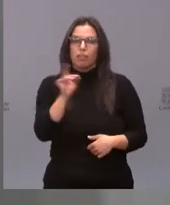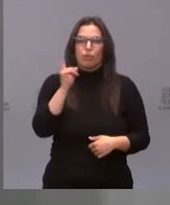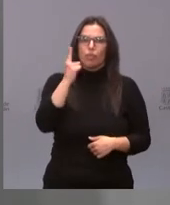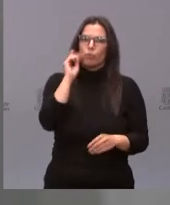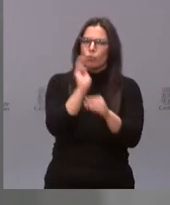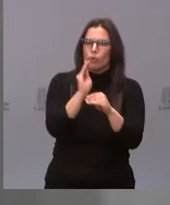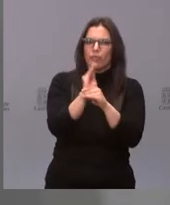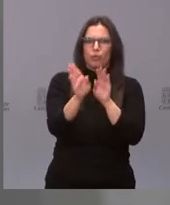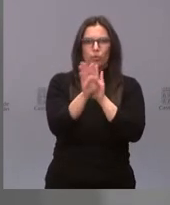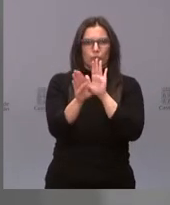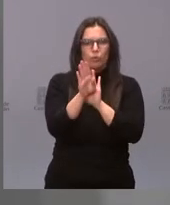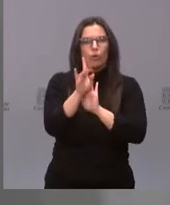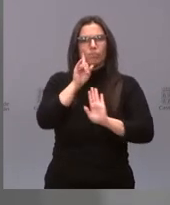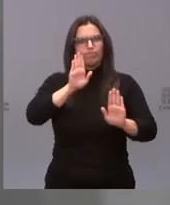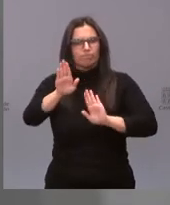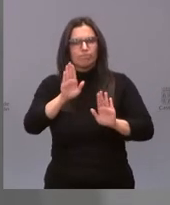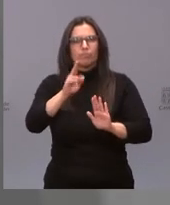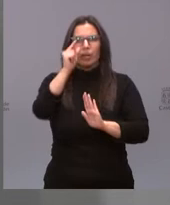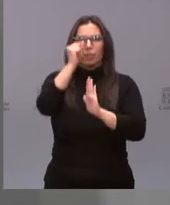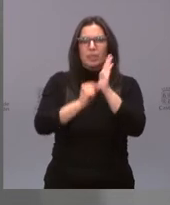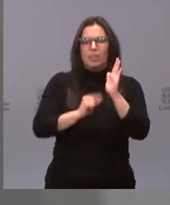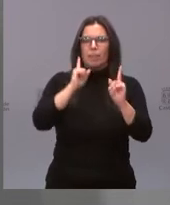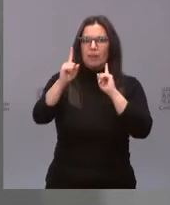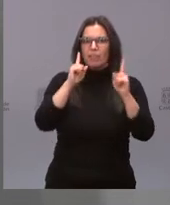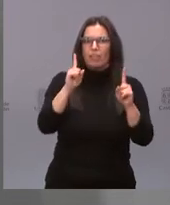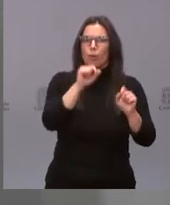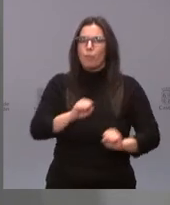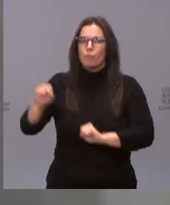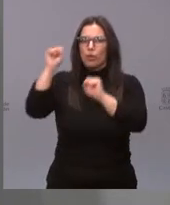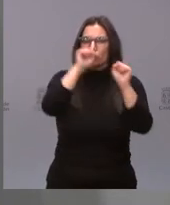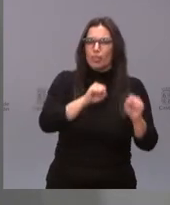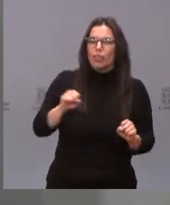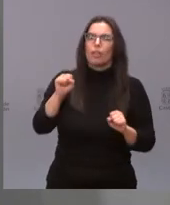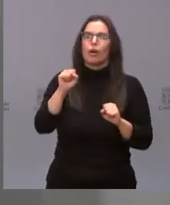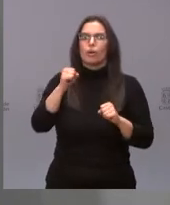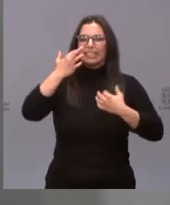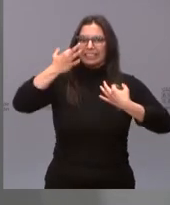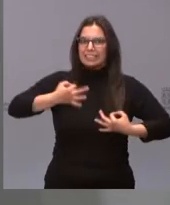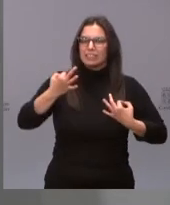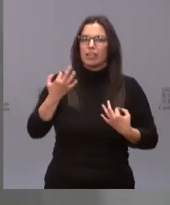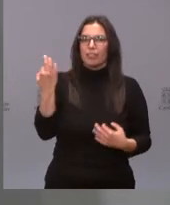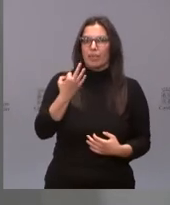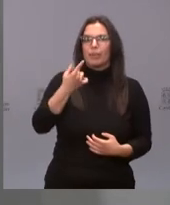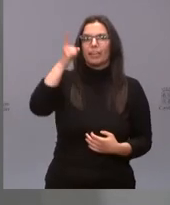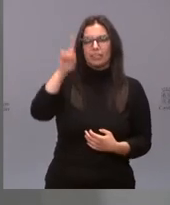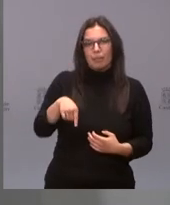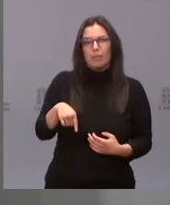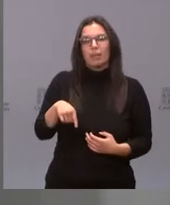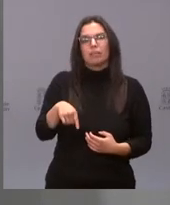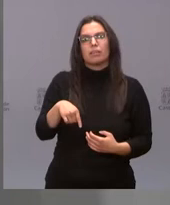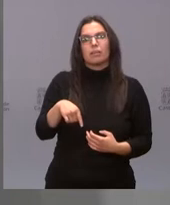tenemos que ser prudentes, tenemos que seguir aplicando las medidas de prevención y protección y así como actuando en aquellos